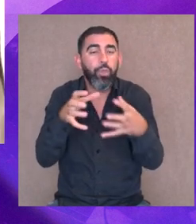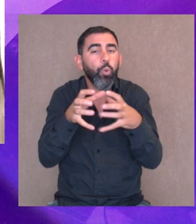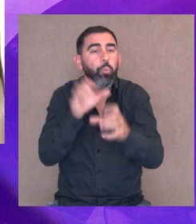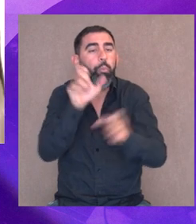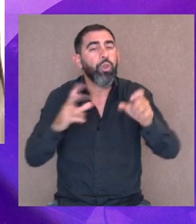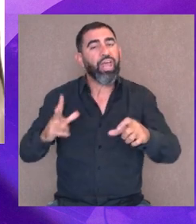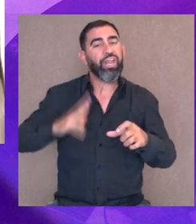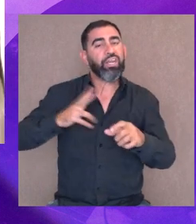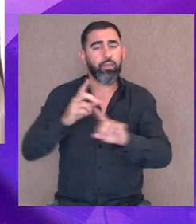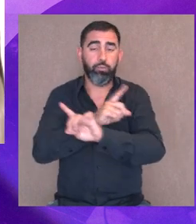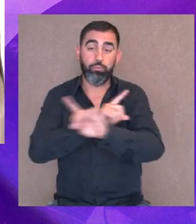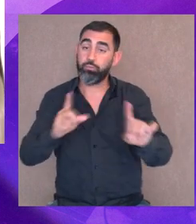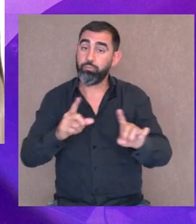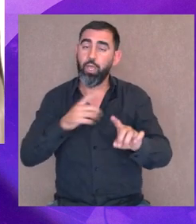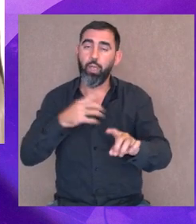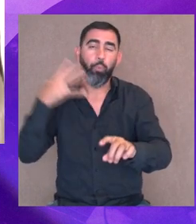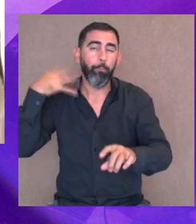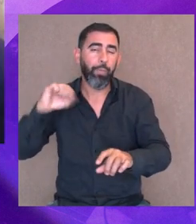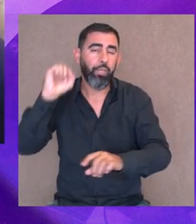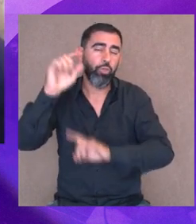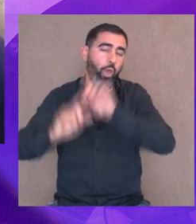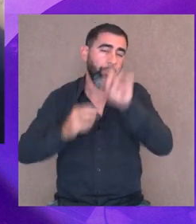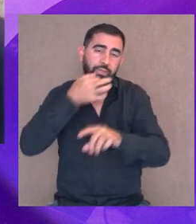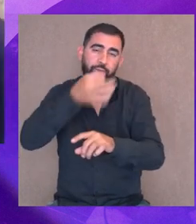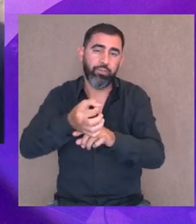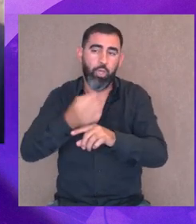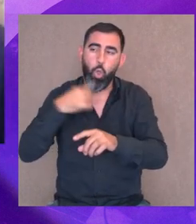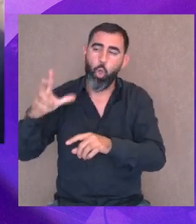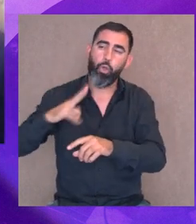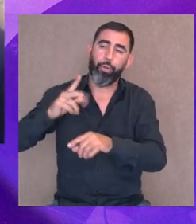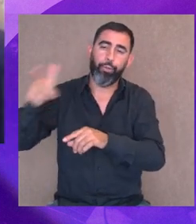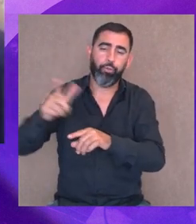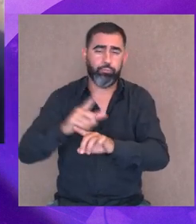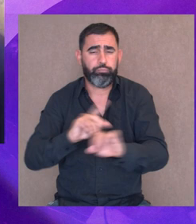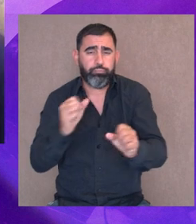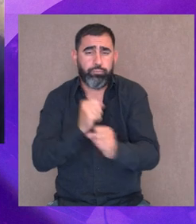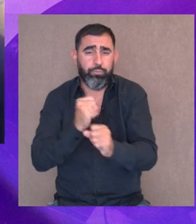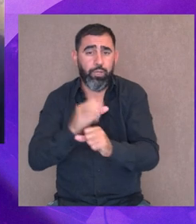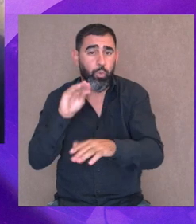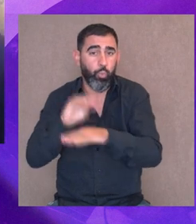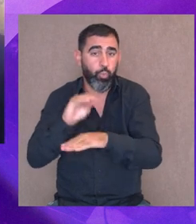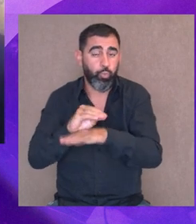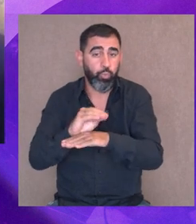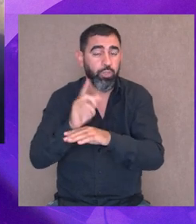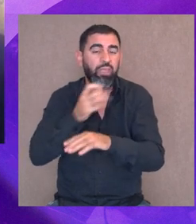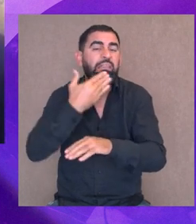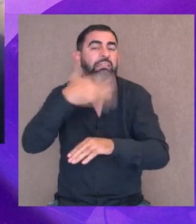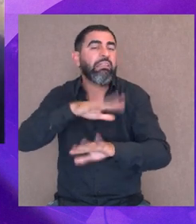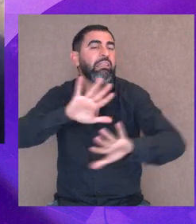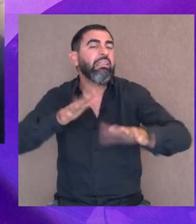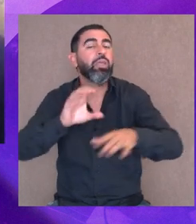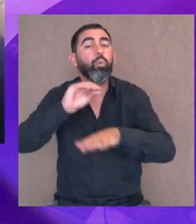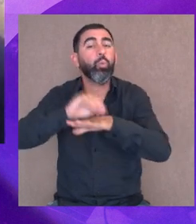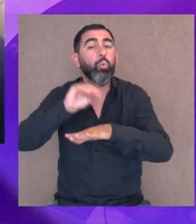de gente rica, por lo tanto todos esos mitos, ¿no? Exacto. Claro que sí. También tienen que entender lo que